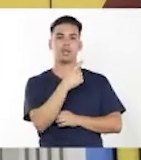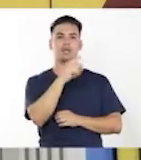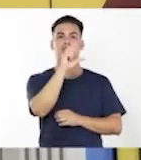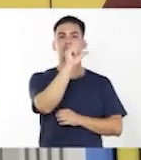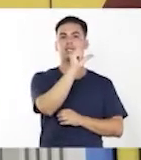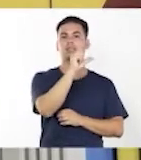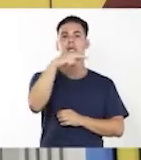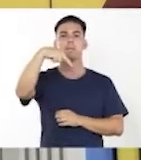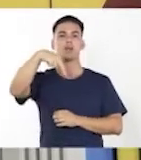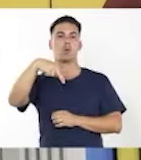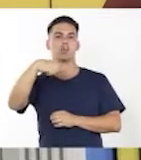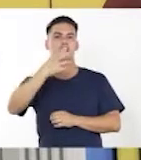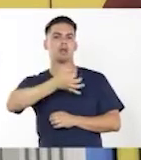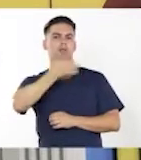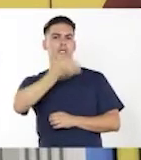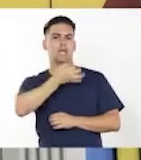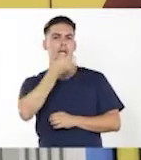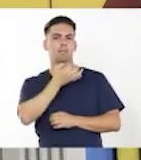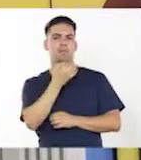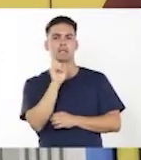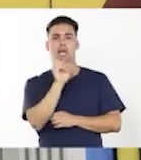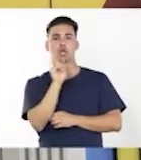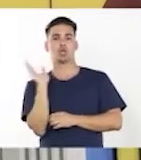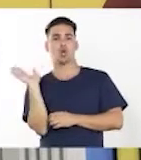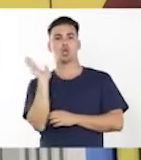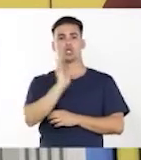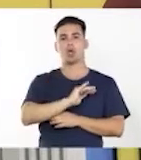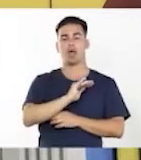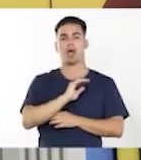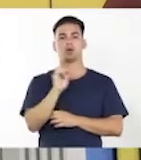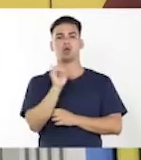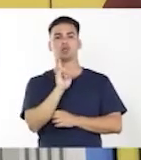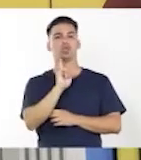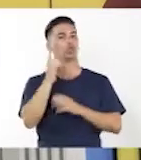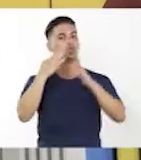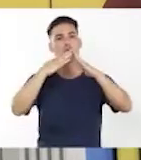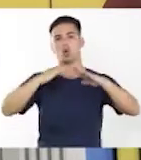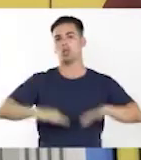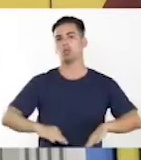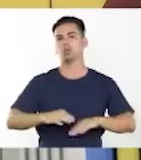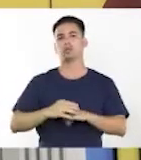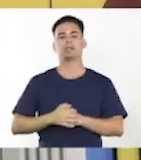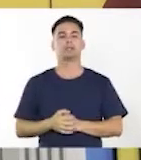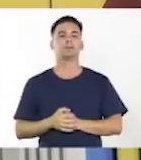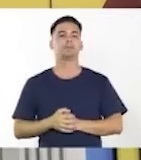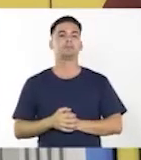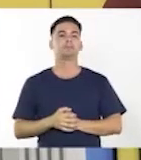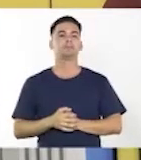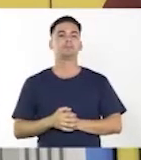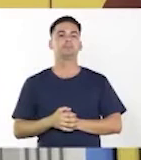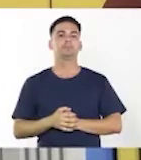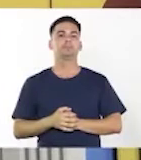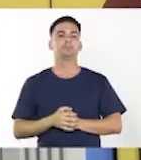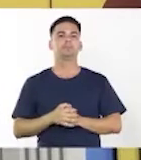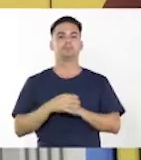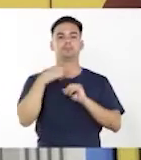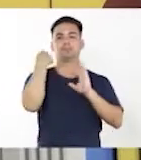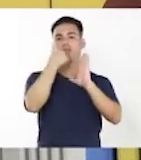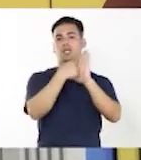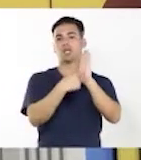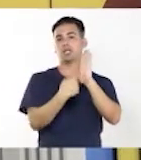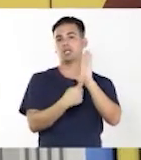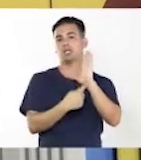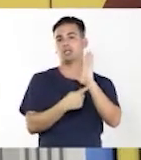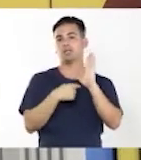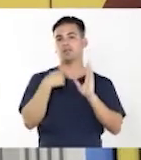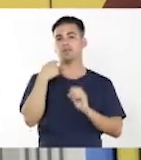nominal que expresa lo que no le llevaron, lo que no destruyeron, calificativos que dan